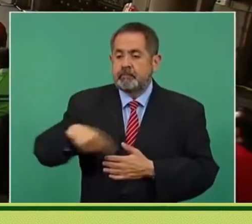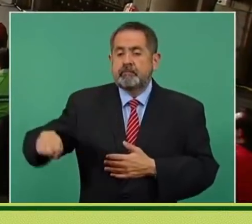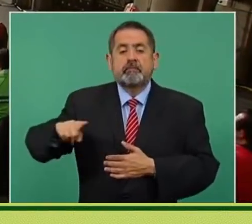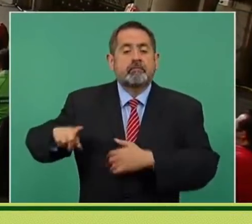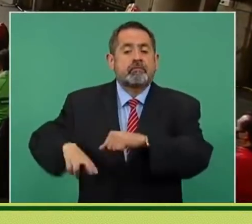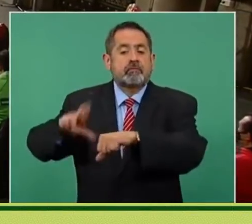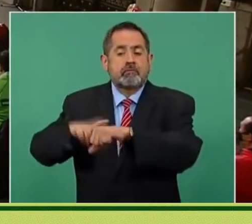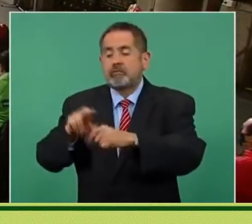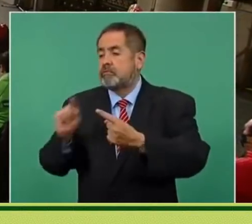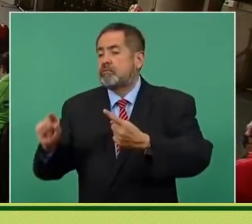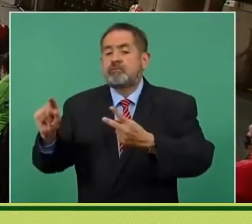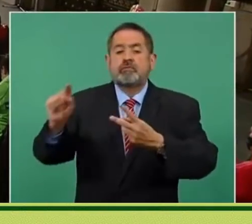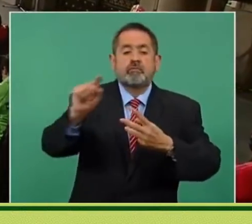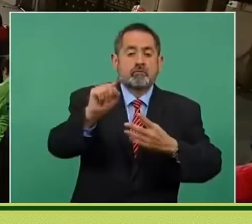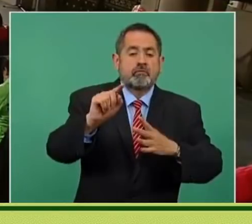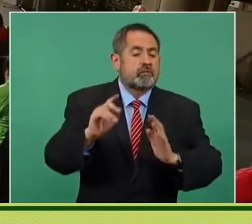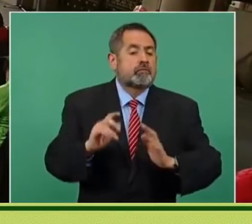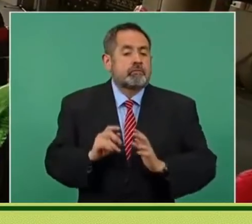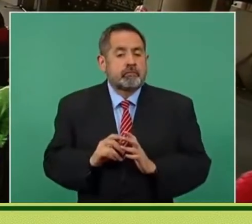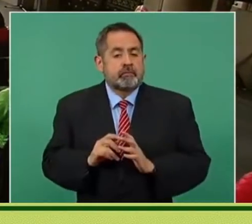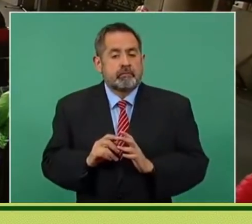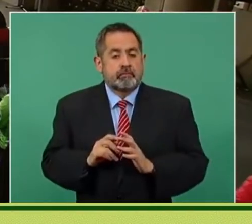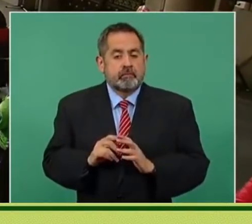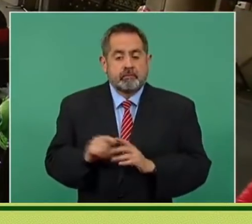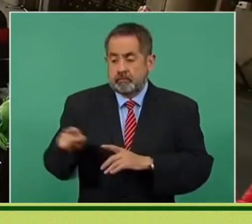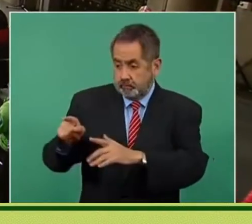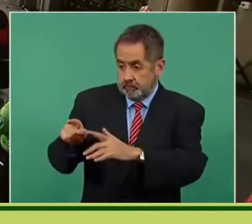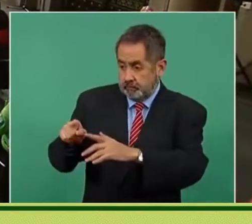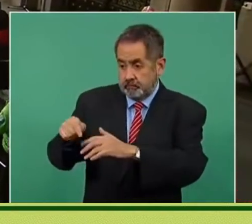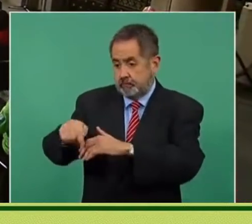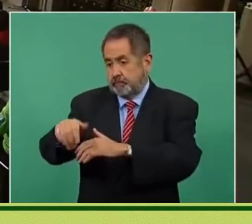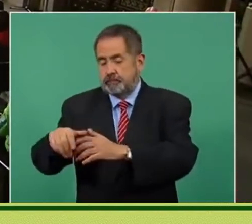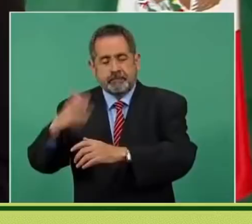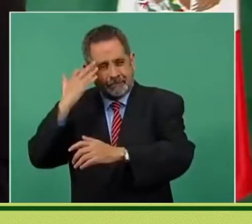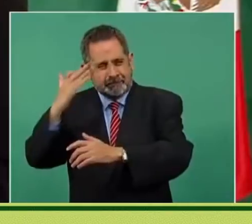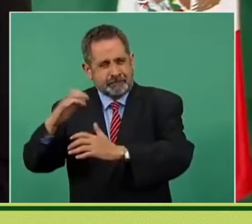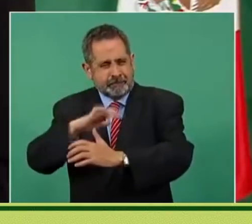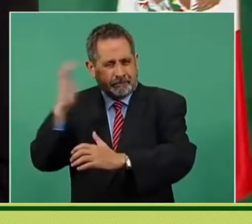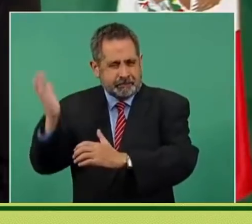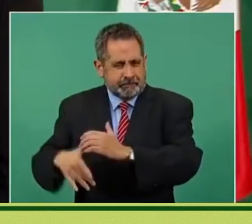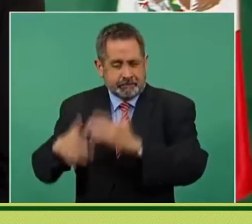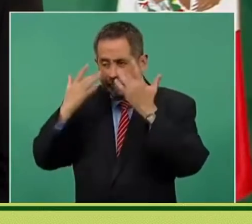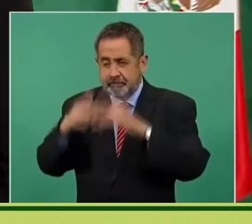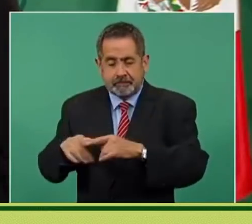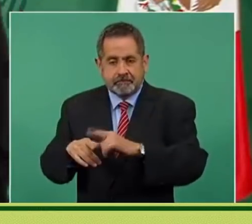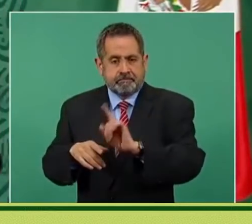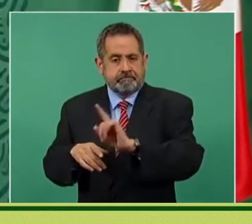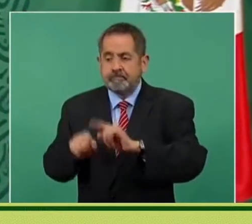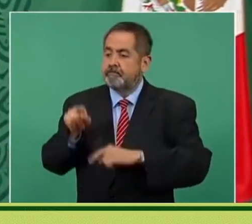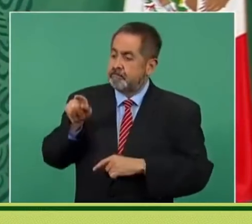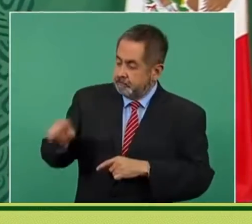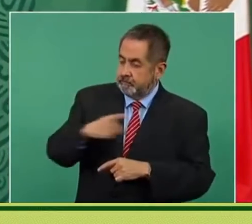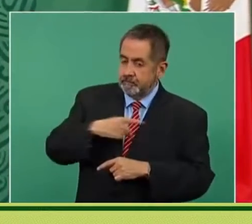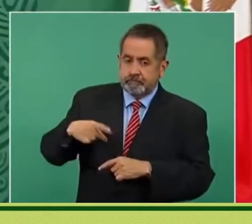los gobernadores antes de salir tuviesen que pagar